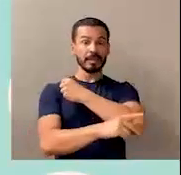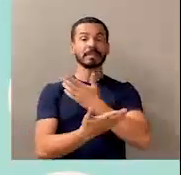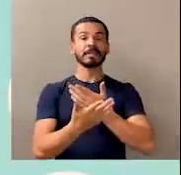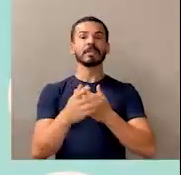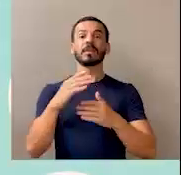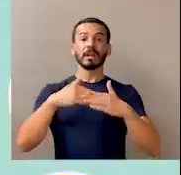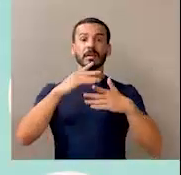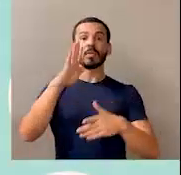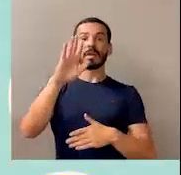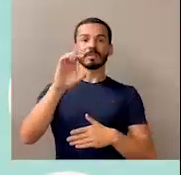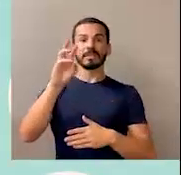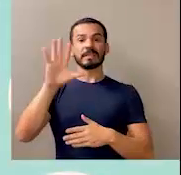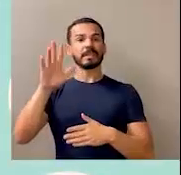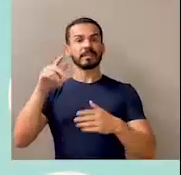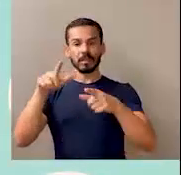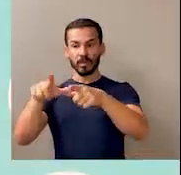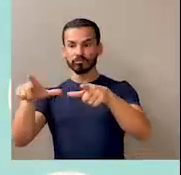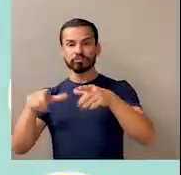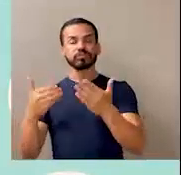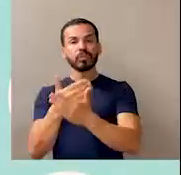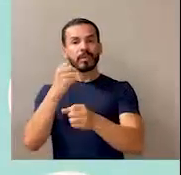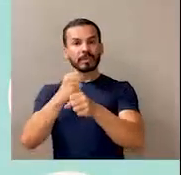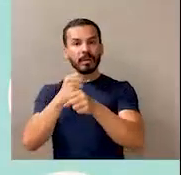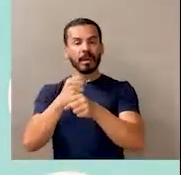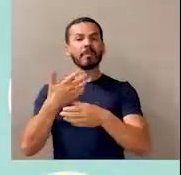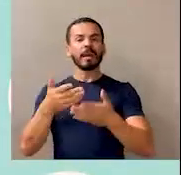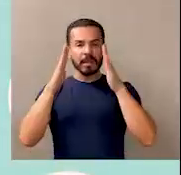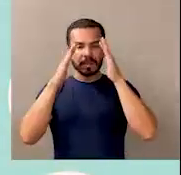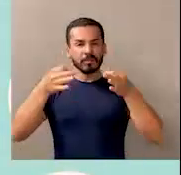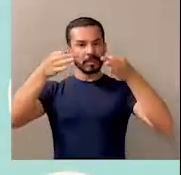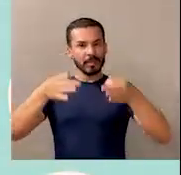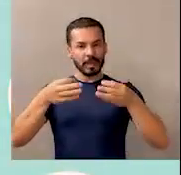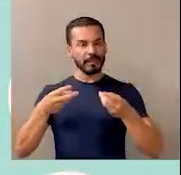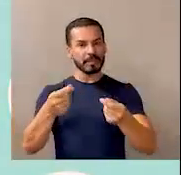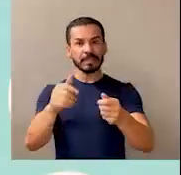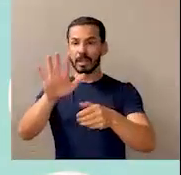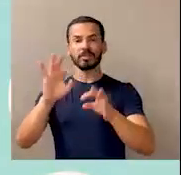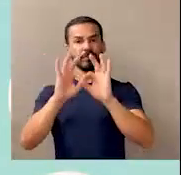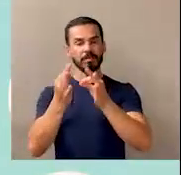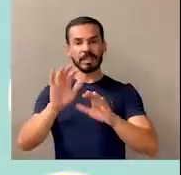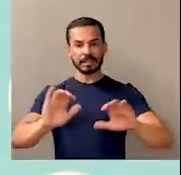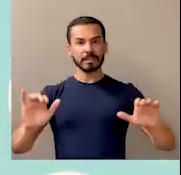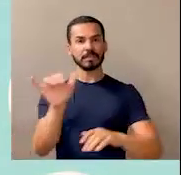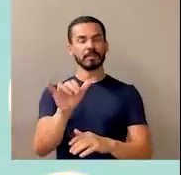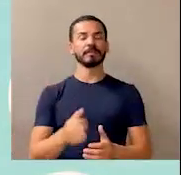465 plazas, para dar una atención más eficaz y eficiente a la niñez y sus familias.